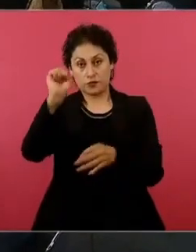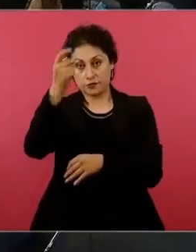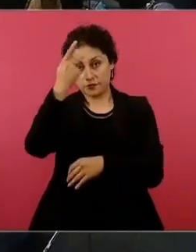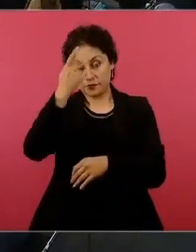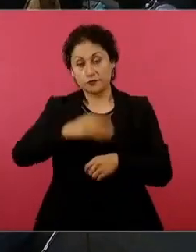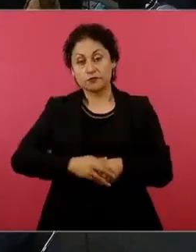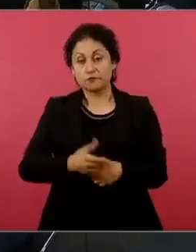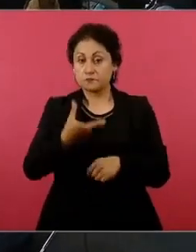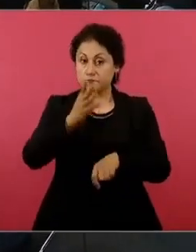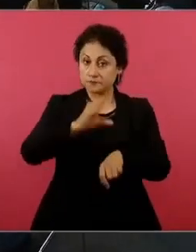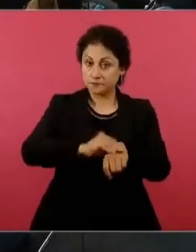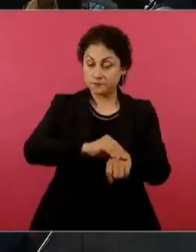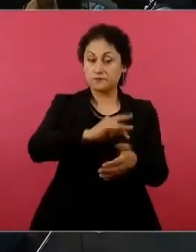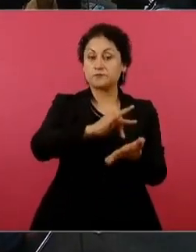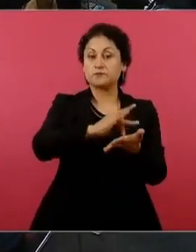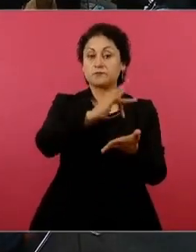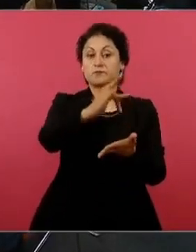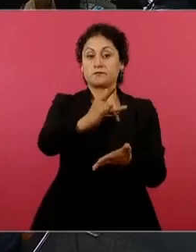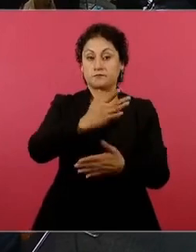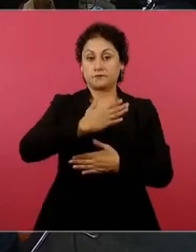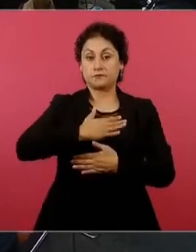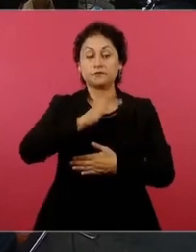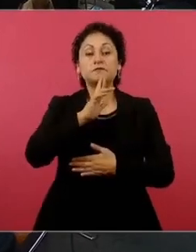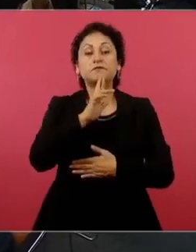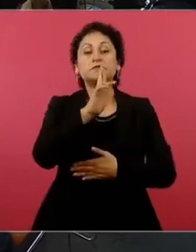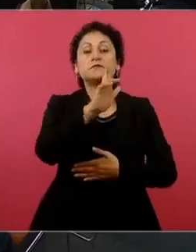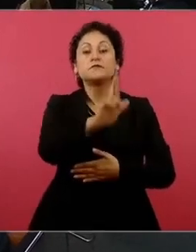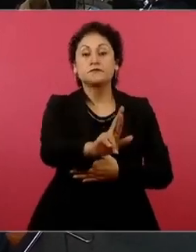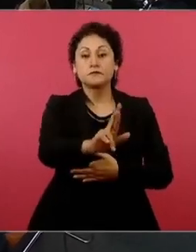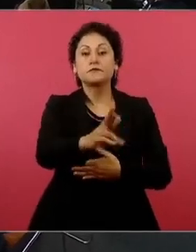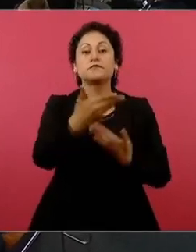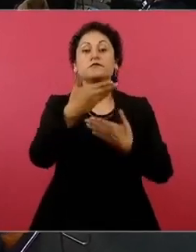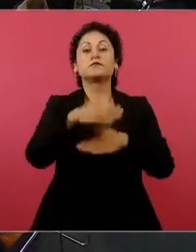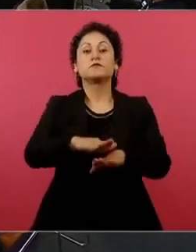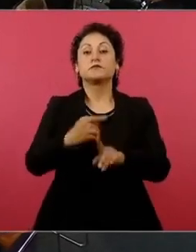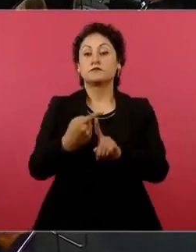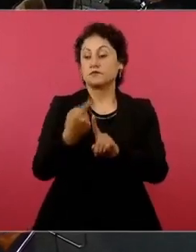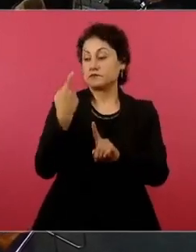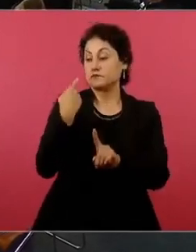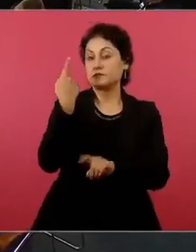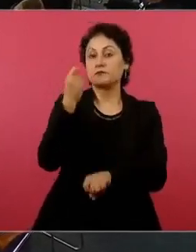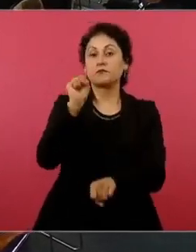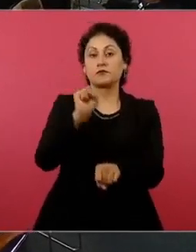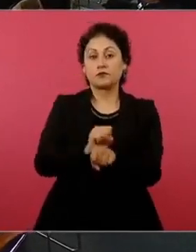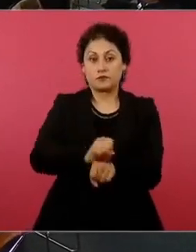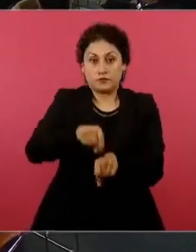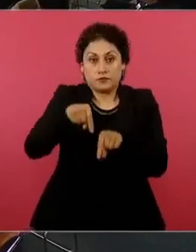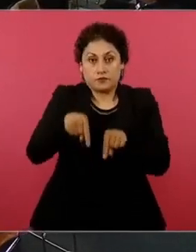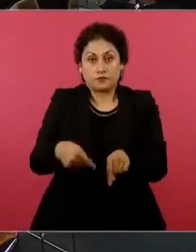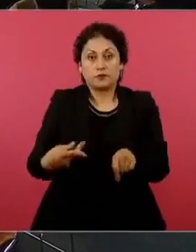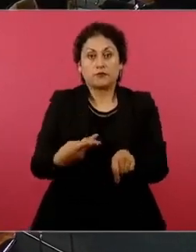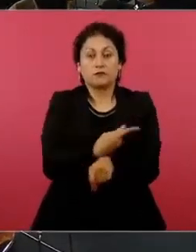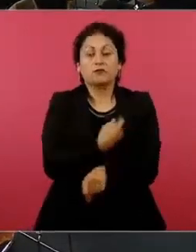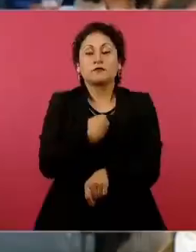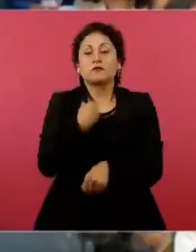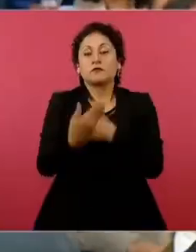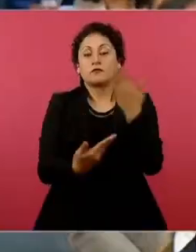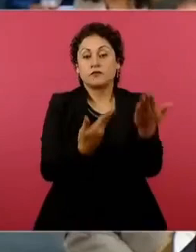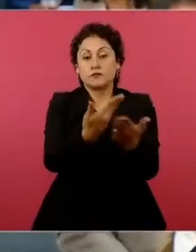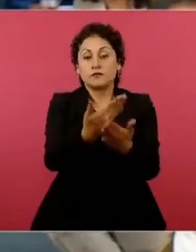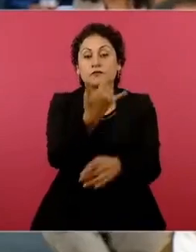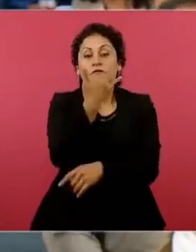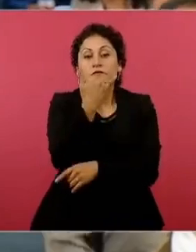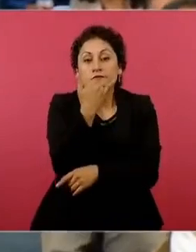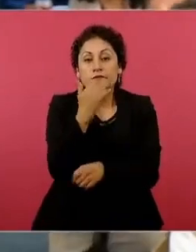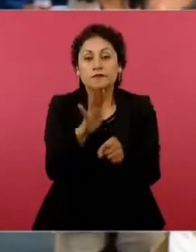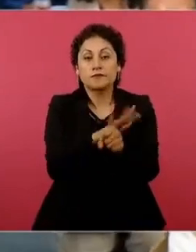dar mi derecho de réplica de lo sucedido hace una semana en este mismo espacio. Me disculpo porque creo que este no es el